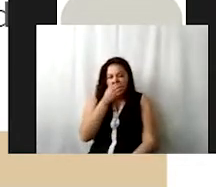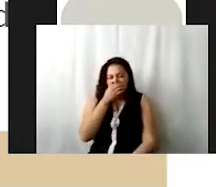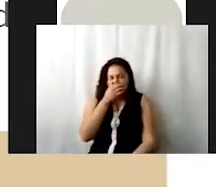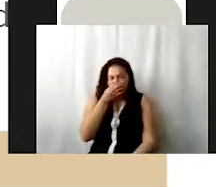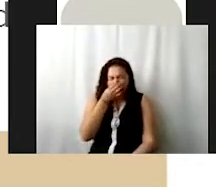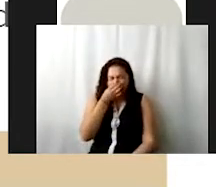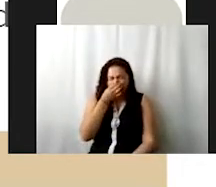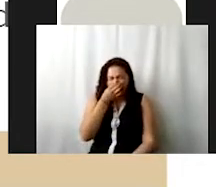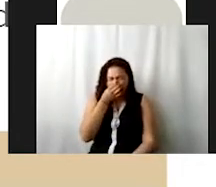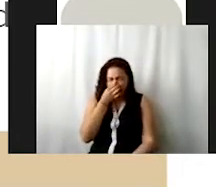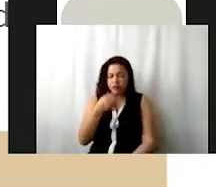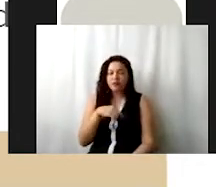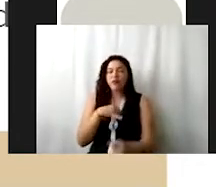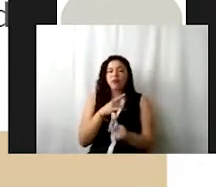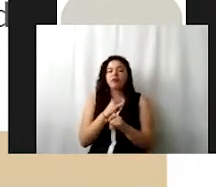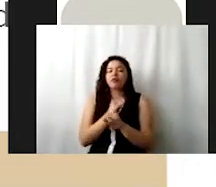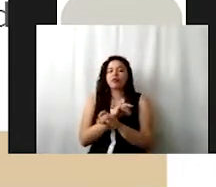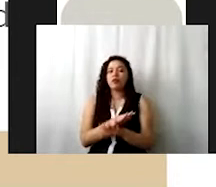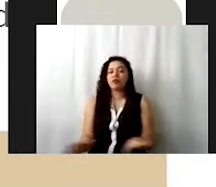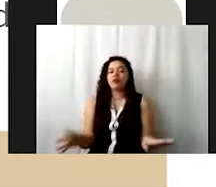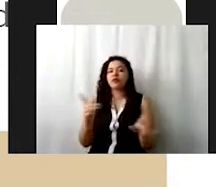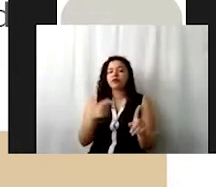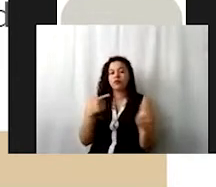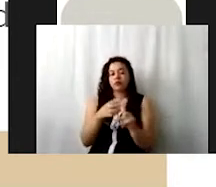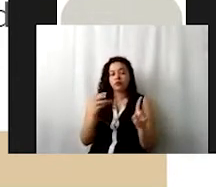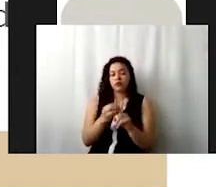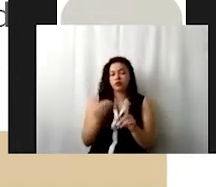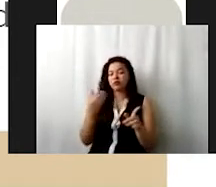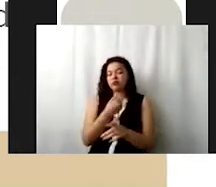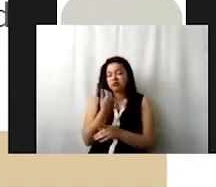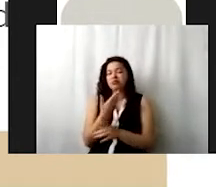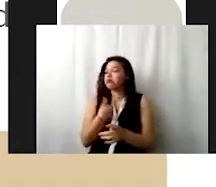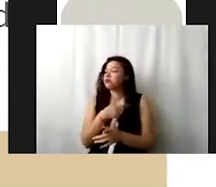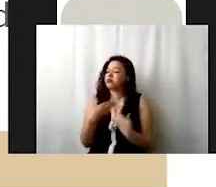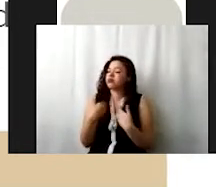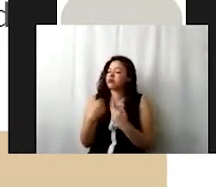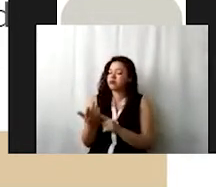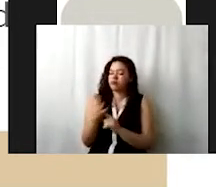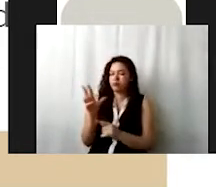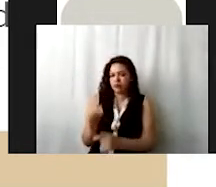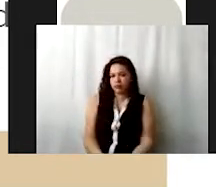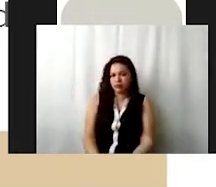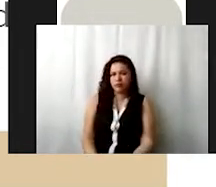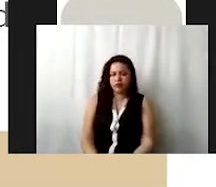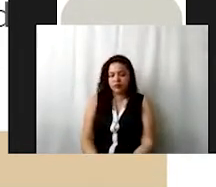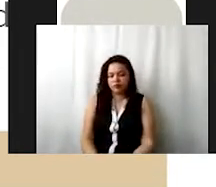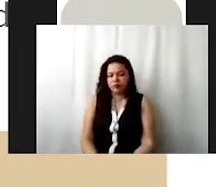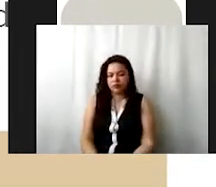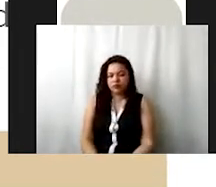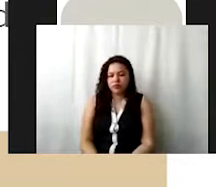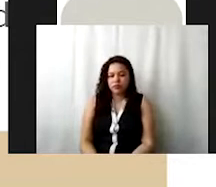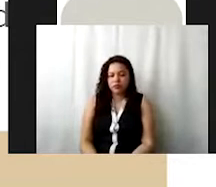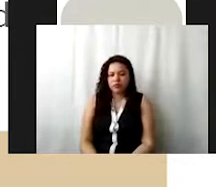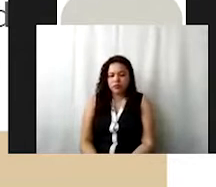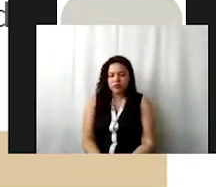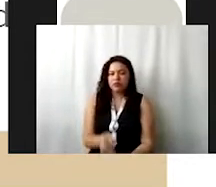información de lo que se pretende ejecutar en el siguiente año. Es importante, y aquí